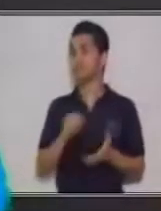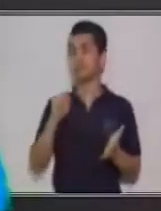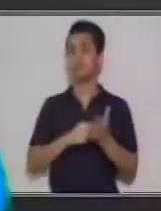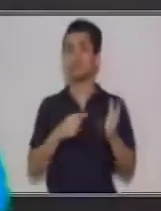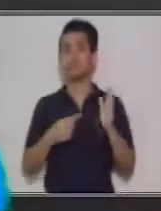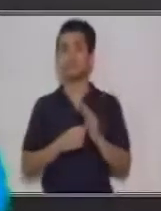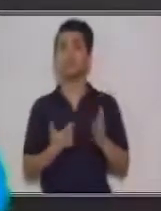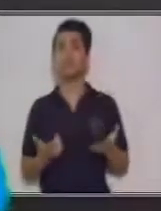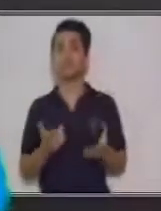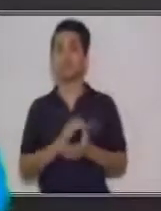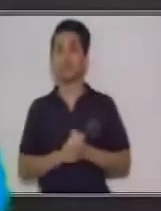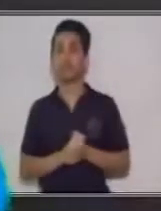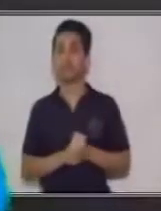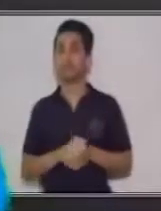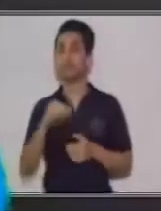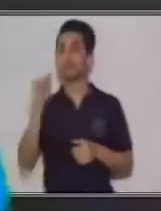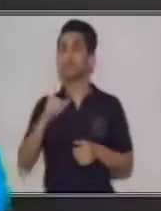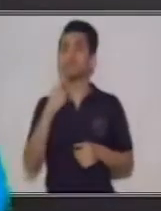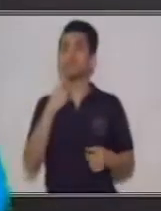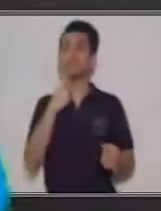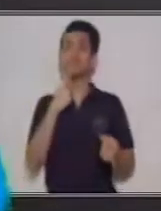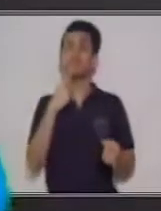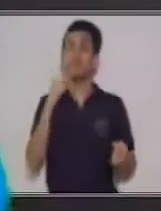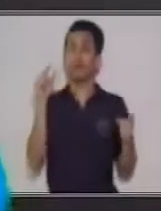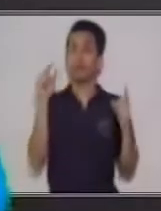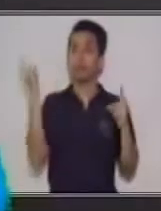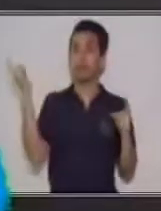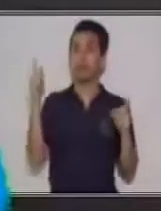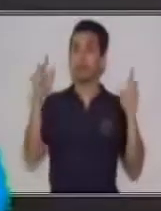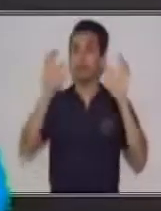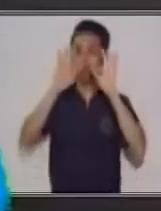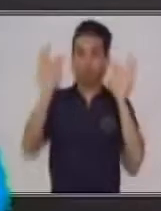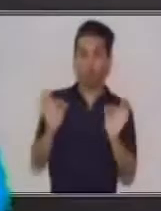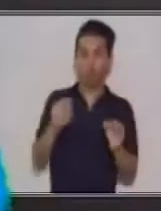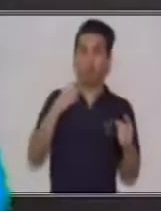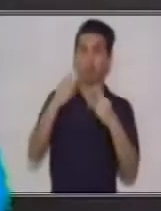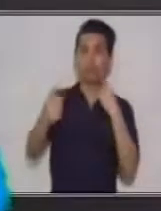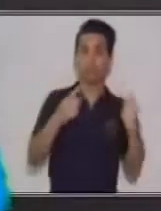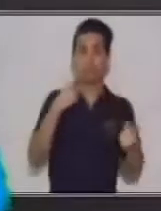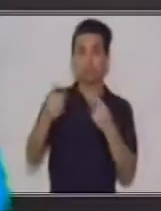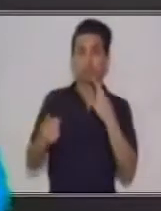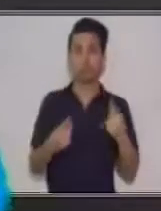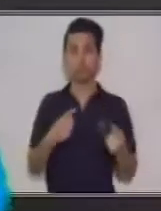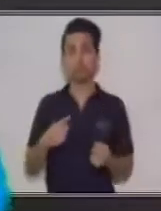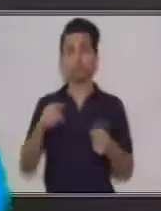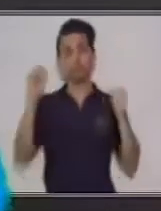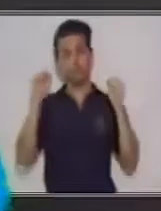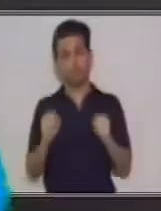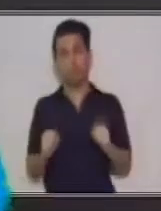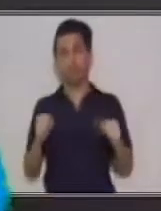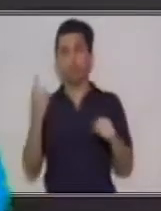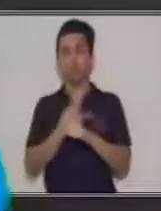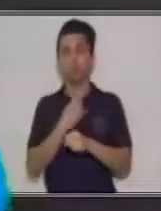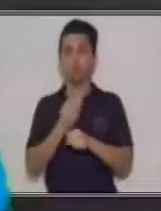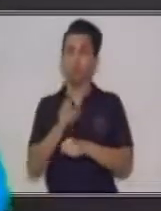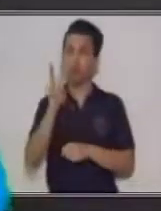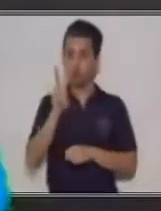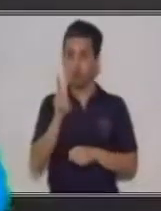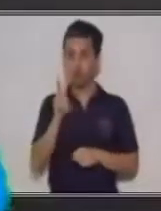prácticamente gracias al discurso nosotros podemos contemplar la vía oral y la vía escrita.